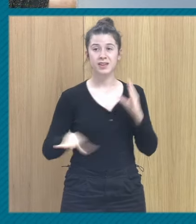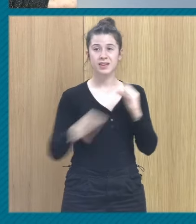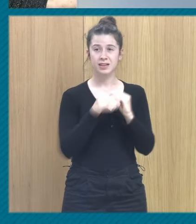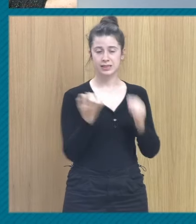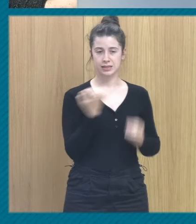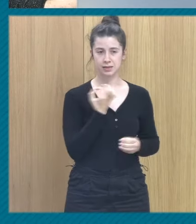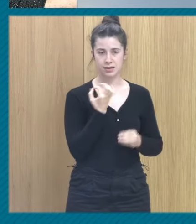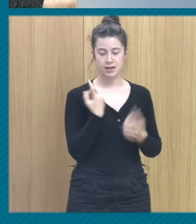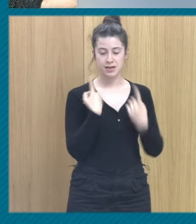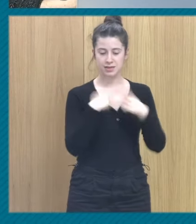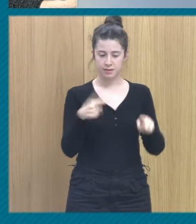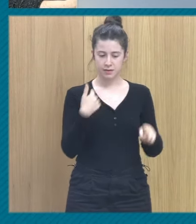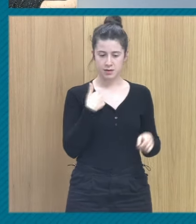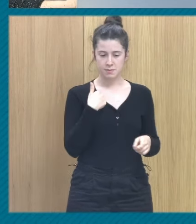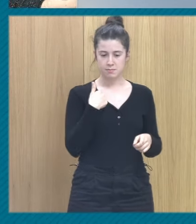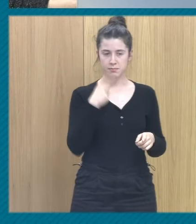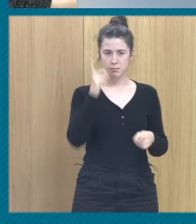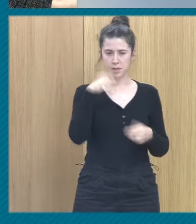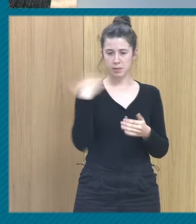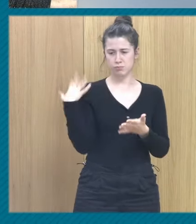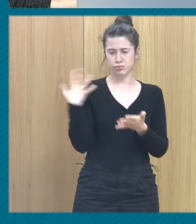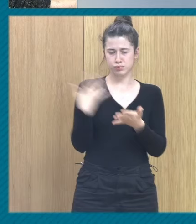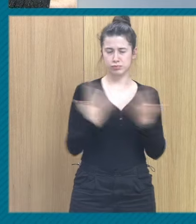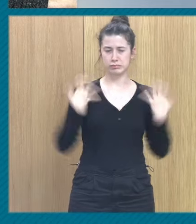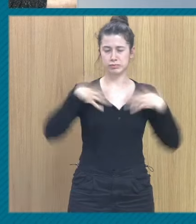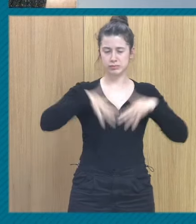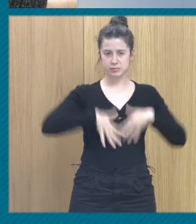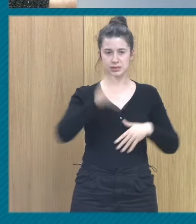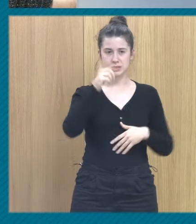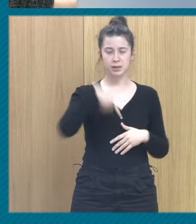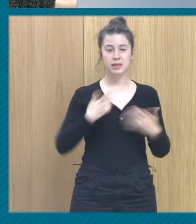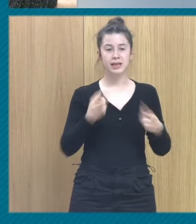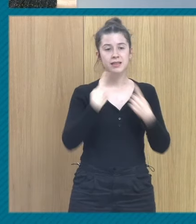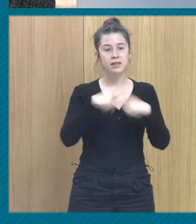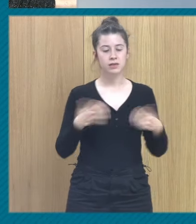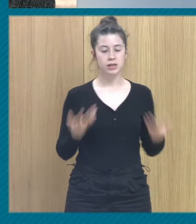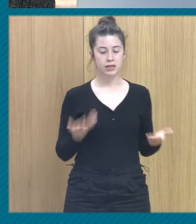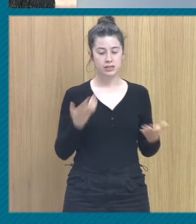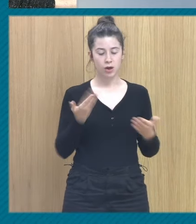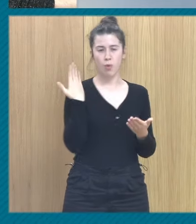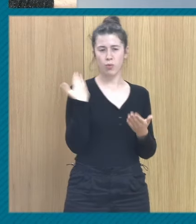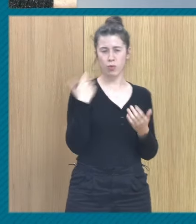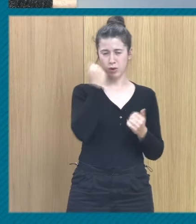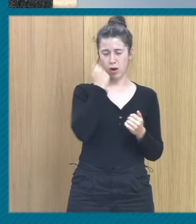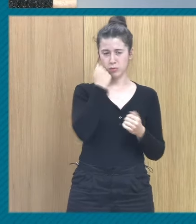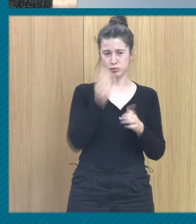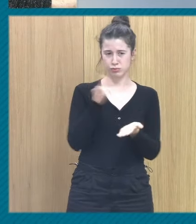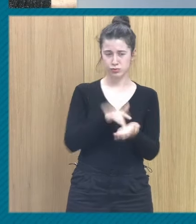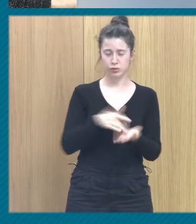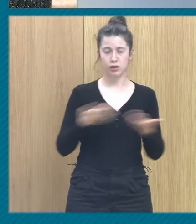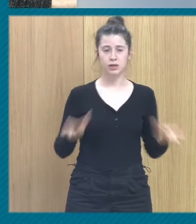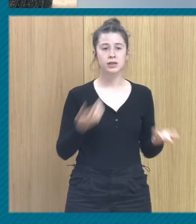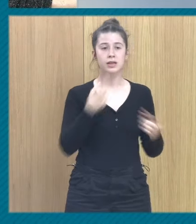Hay una diferencia que yo también he aprendido con los años que es la diferencia respecto a cuándo sucedió el abuso. Hay una diferencia entre